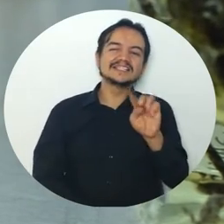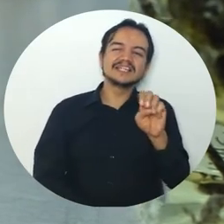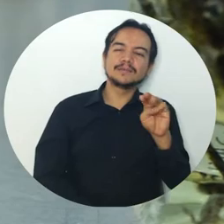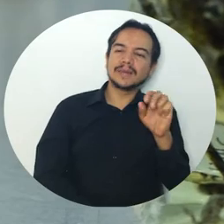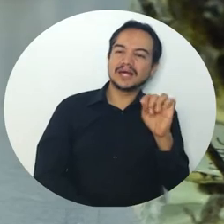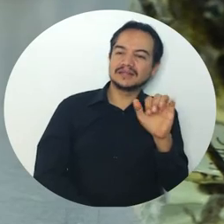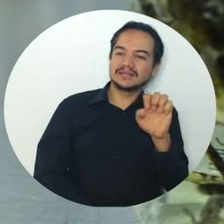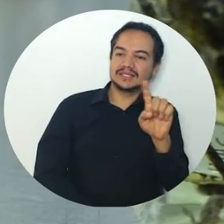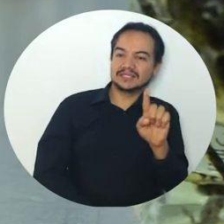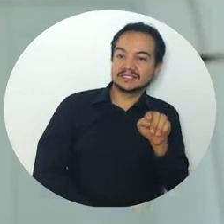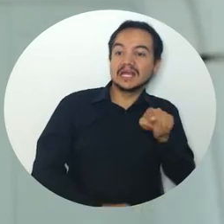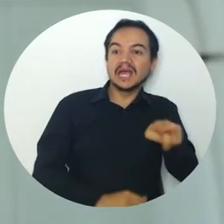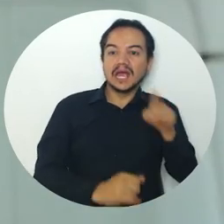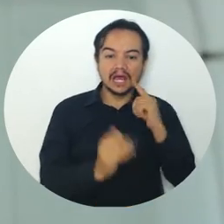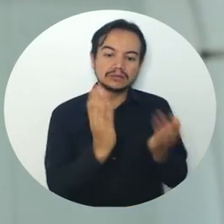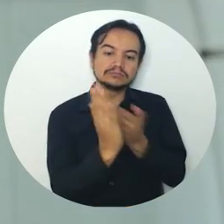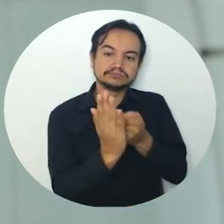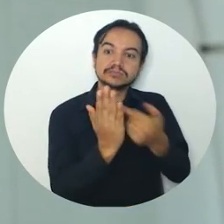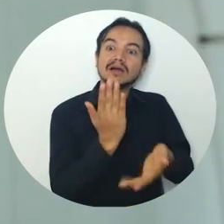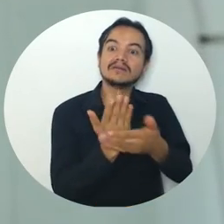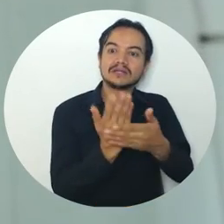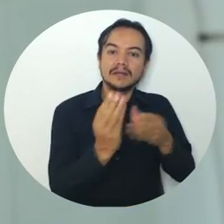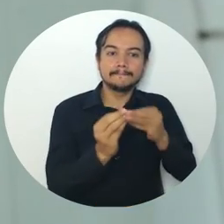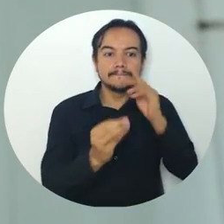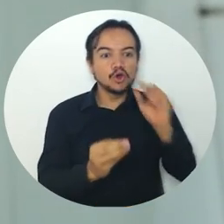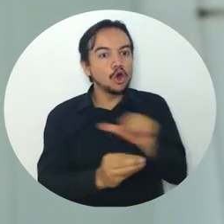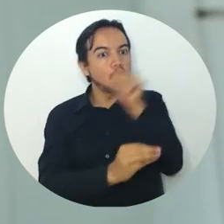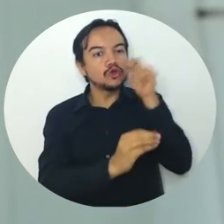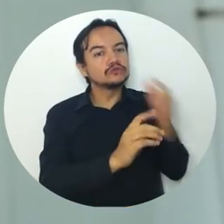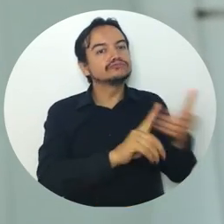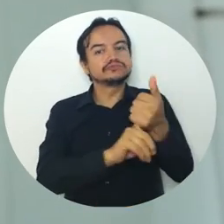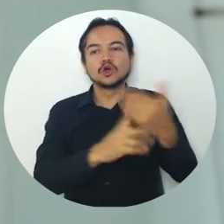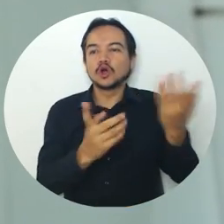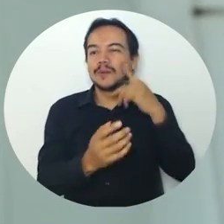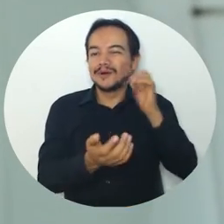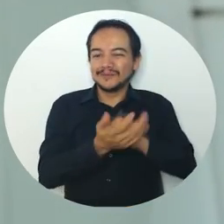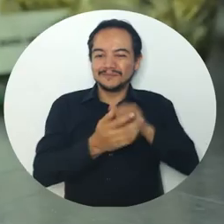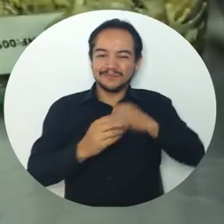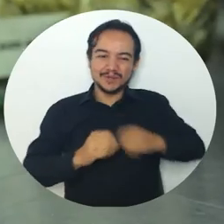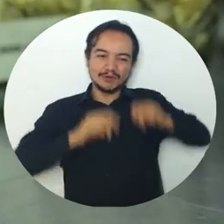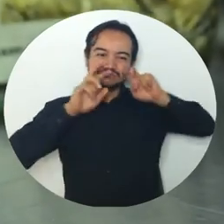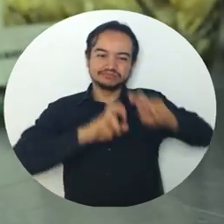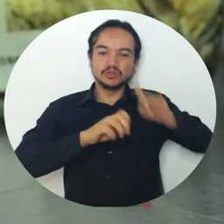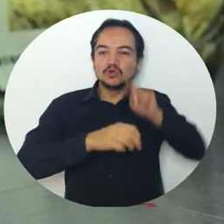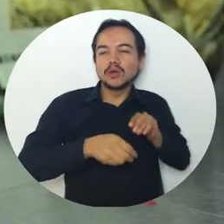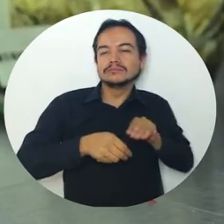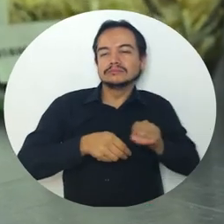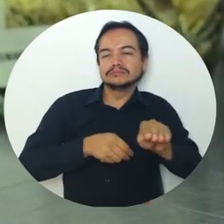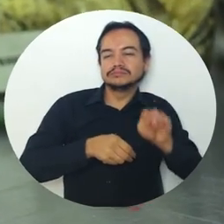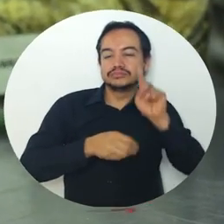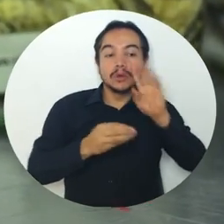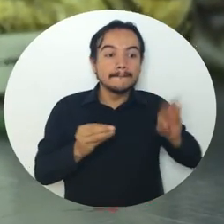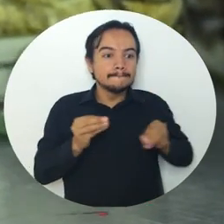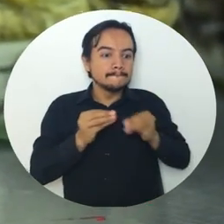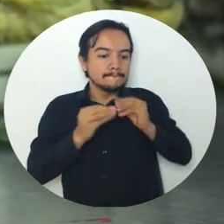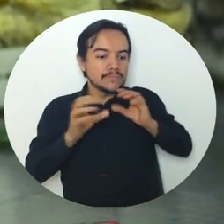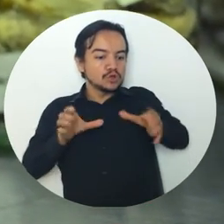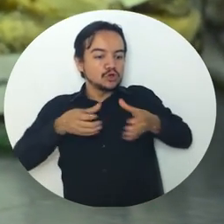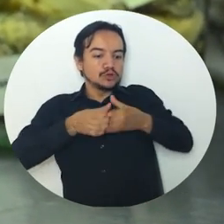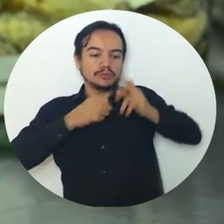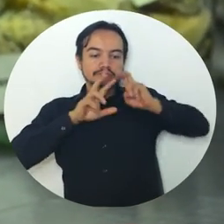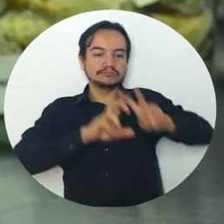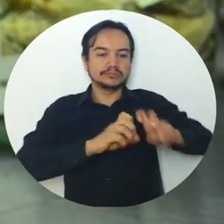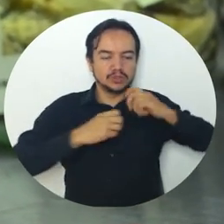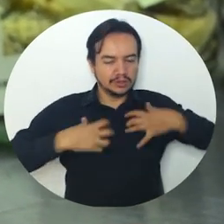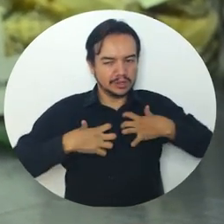Biodiversity Journal y se suma a otros hallazgos realizados a través del Semillero de Herpetología y el Grupo de Investigación en